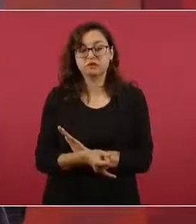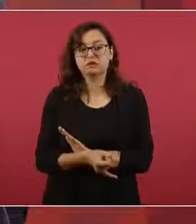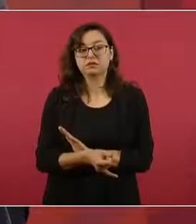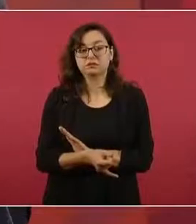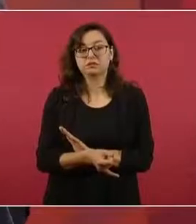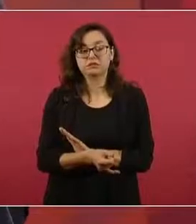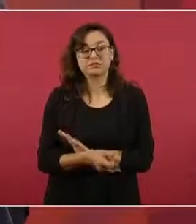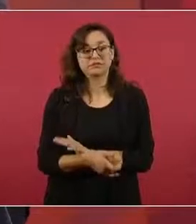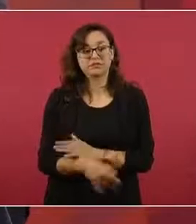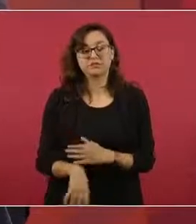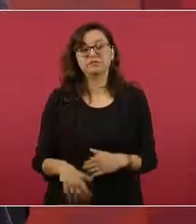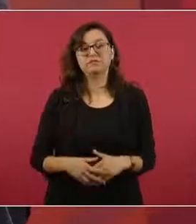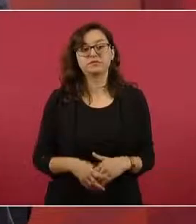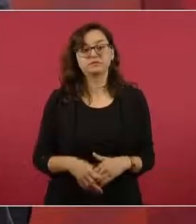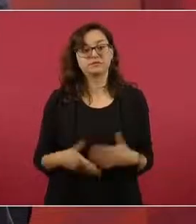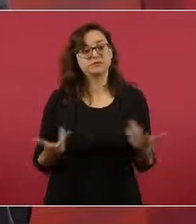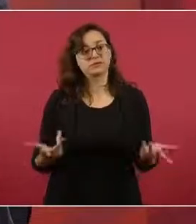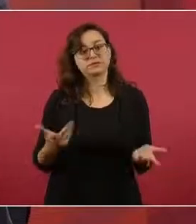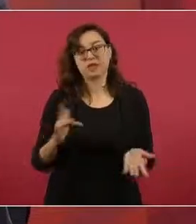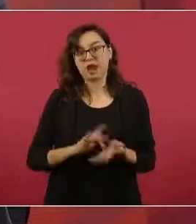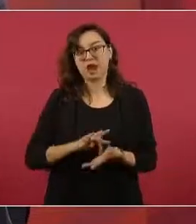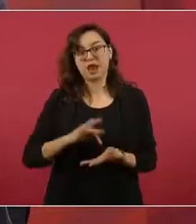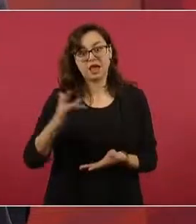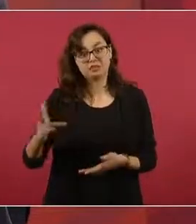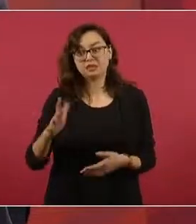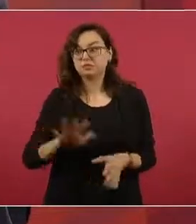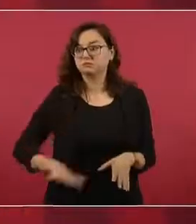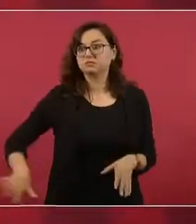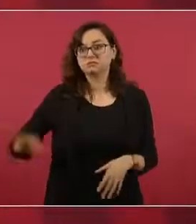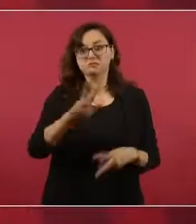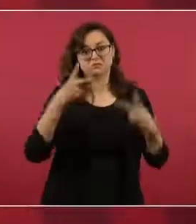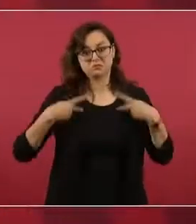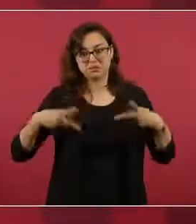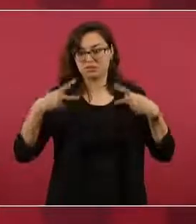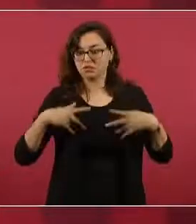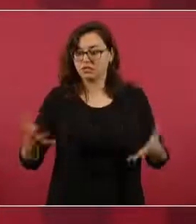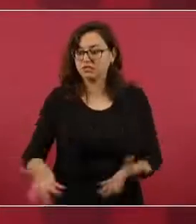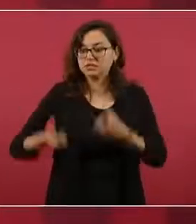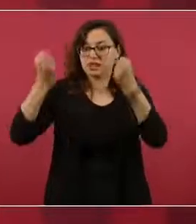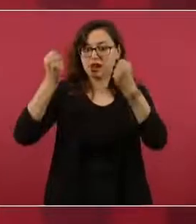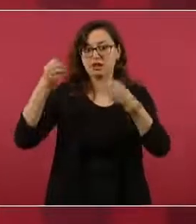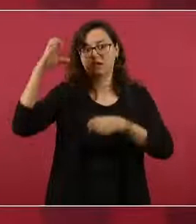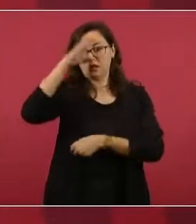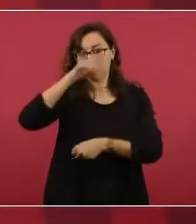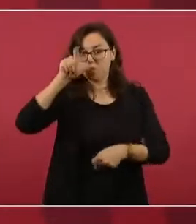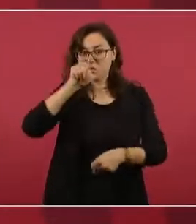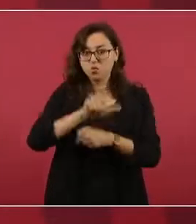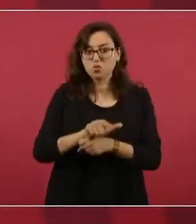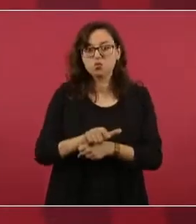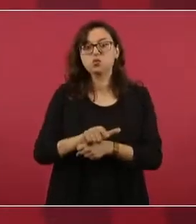nos salvó el pueblo, las culturas